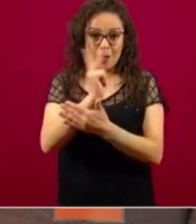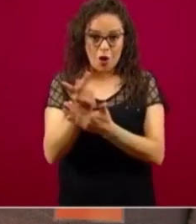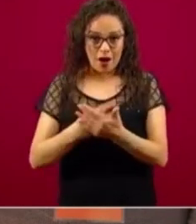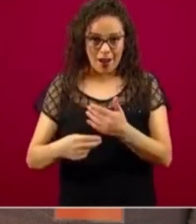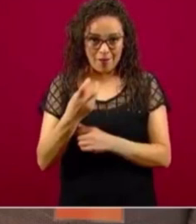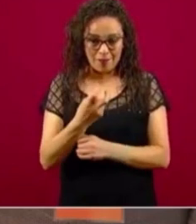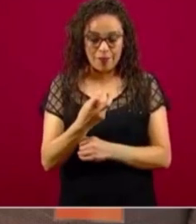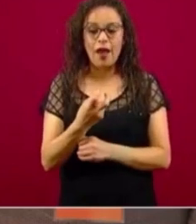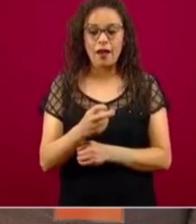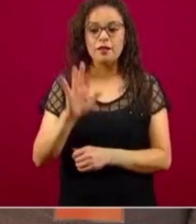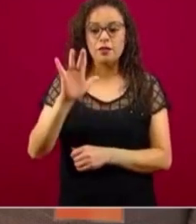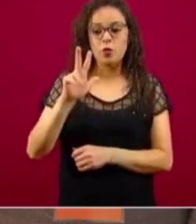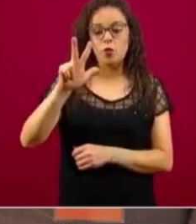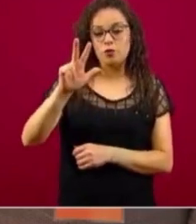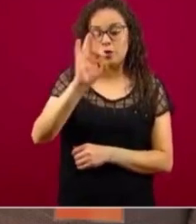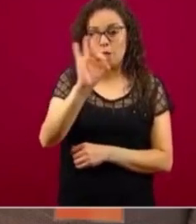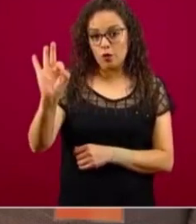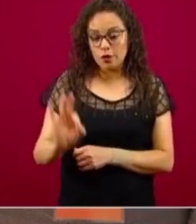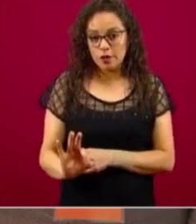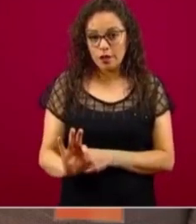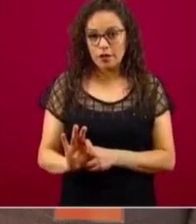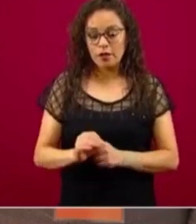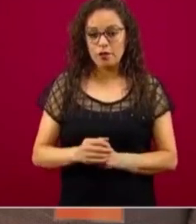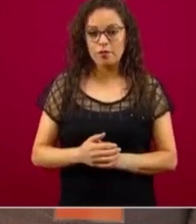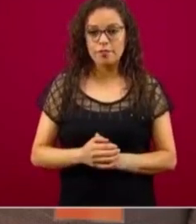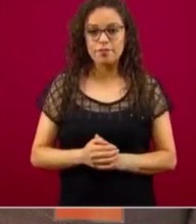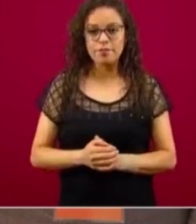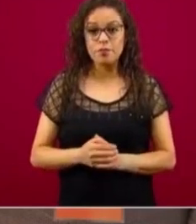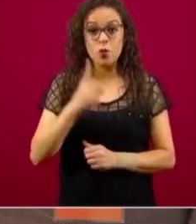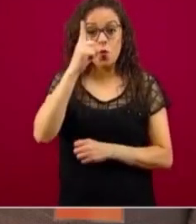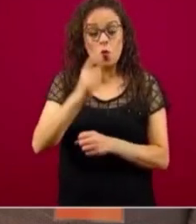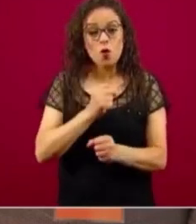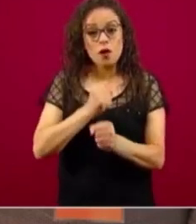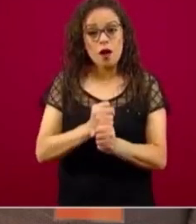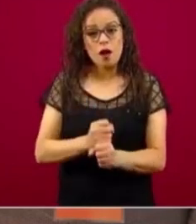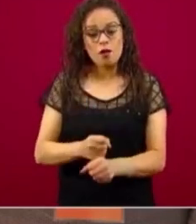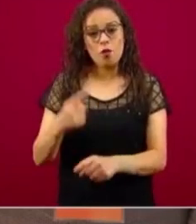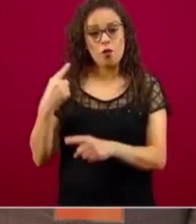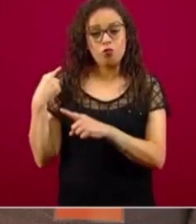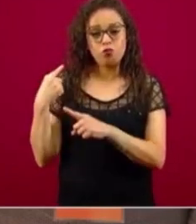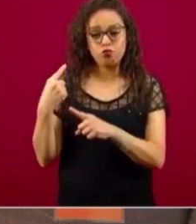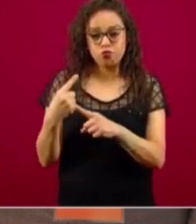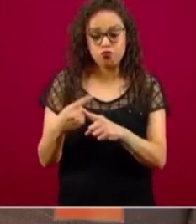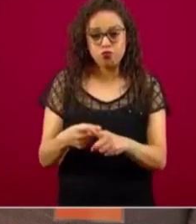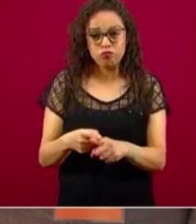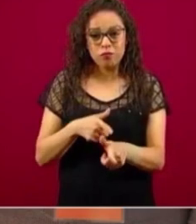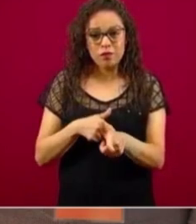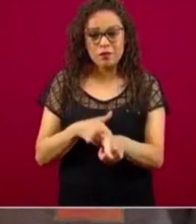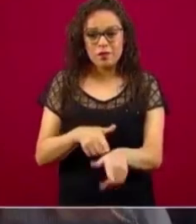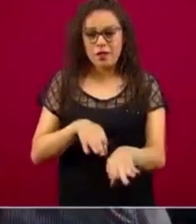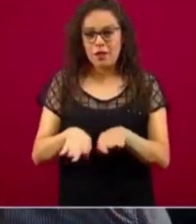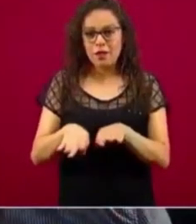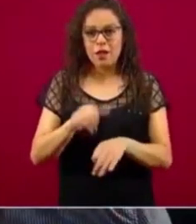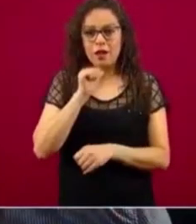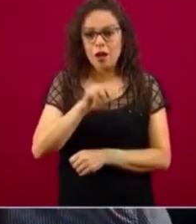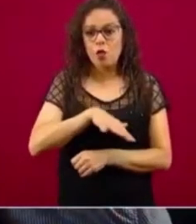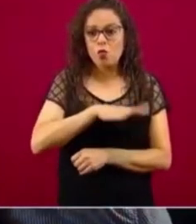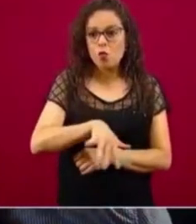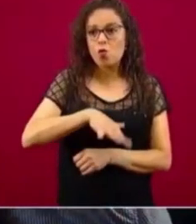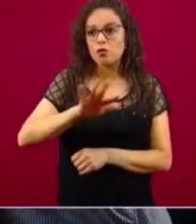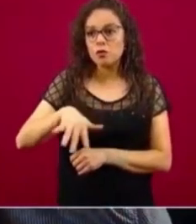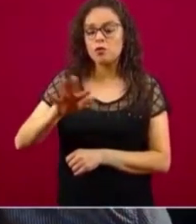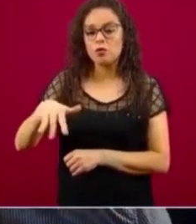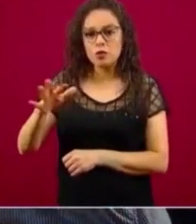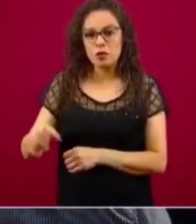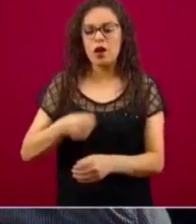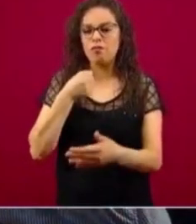había pasado un año sin conseguir un empleo, estando, insistiendo, buscando y sin tener